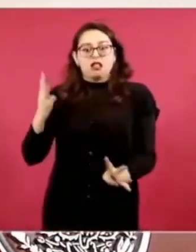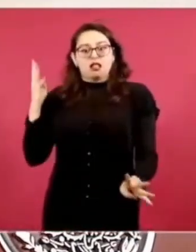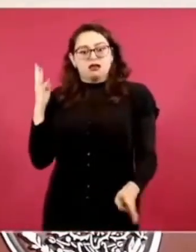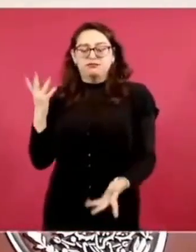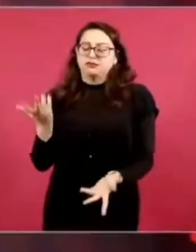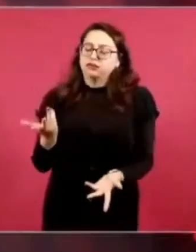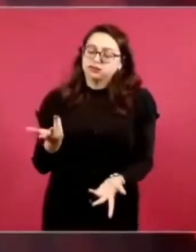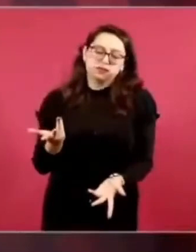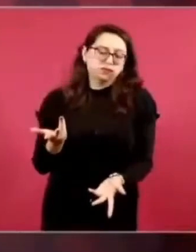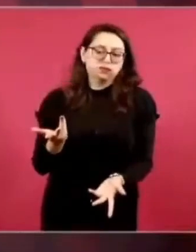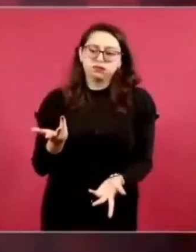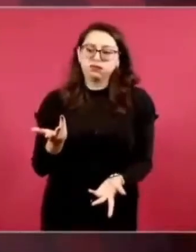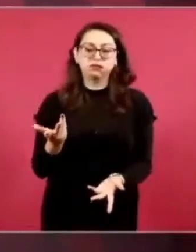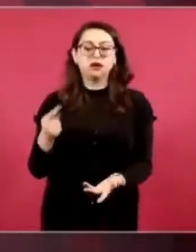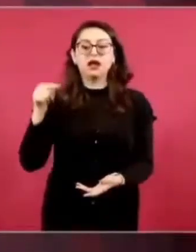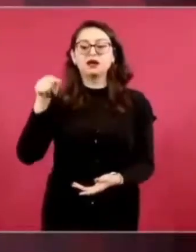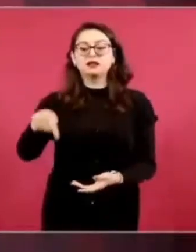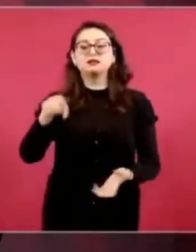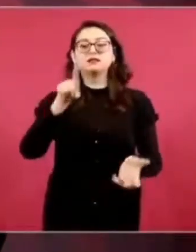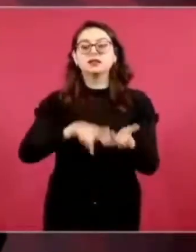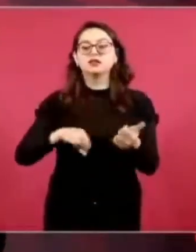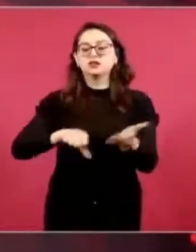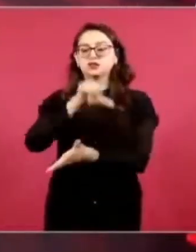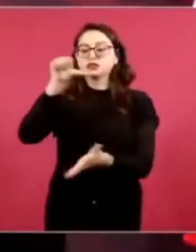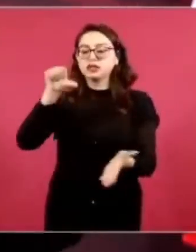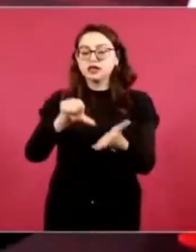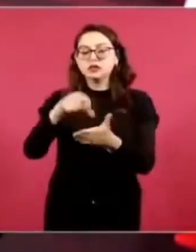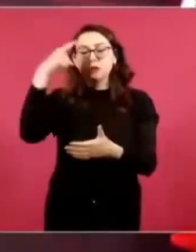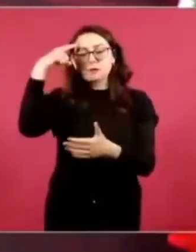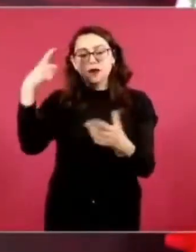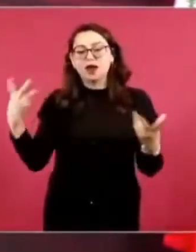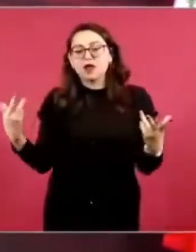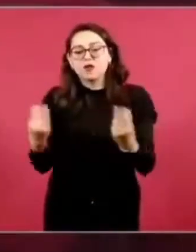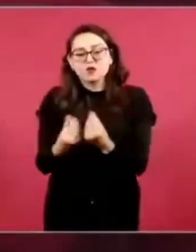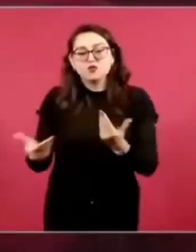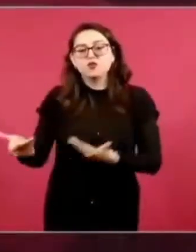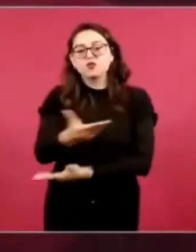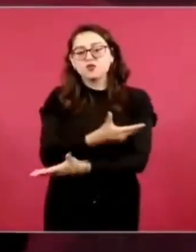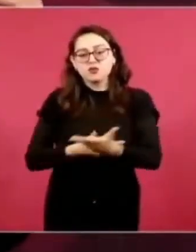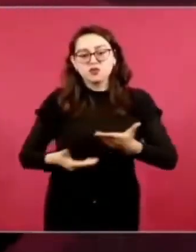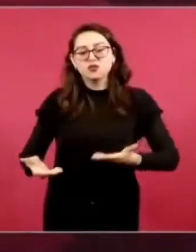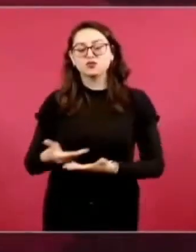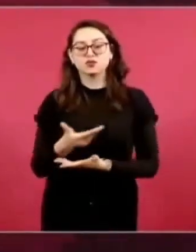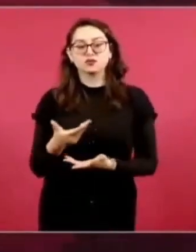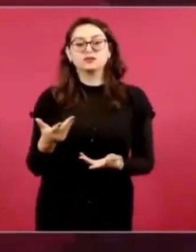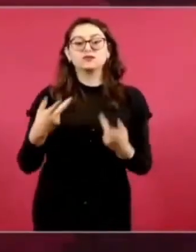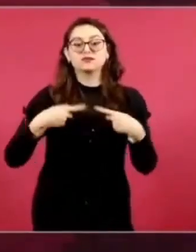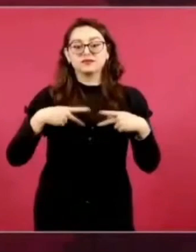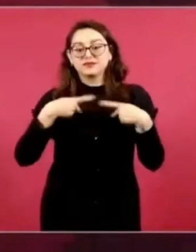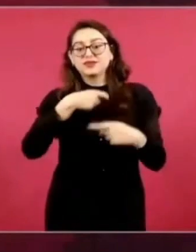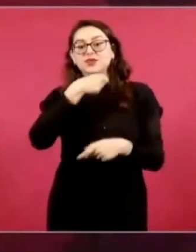sea un centro integrador. Además, que puedan llegar los adultos mayores, que puedan ahí